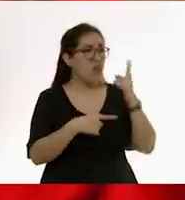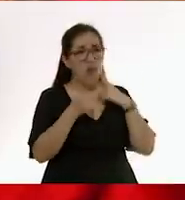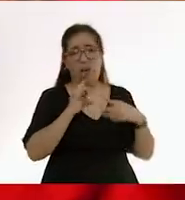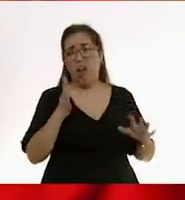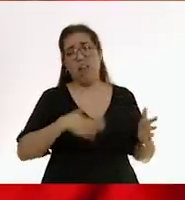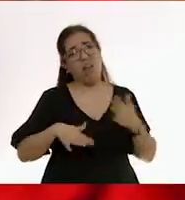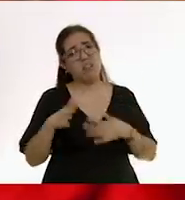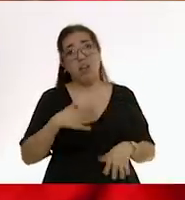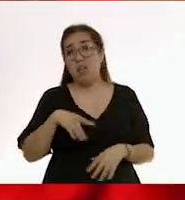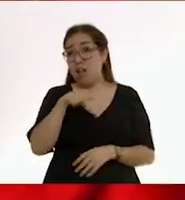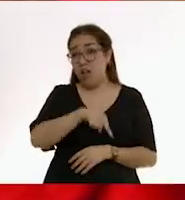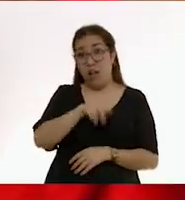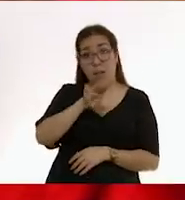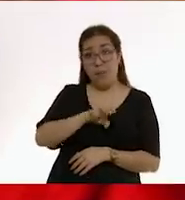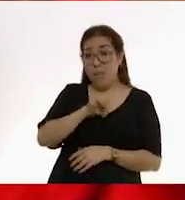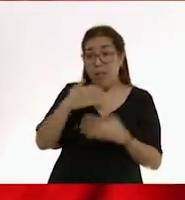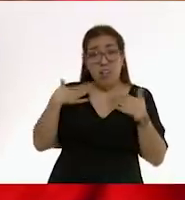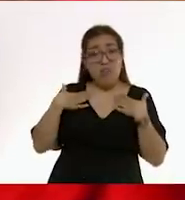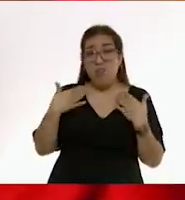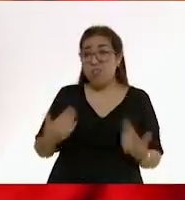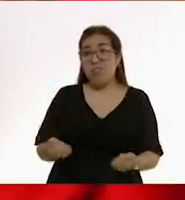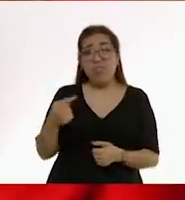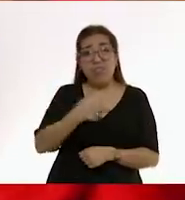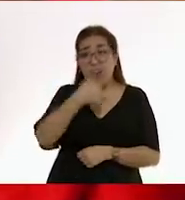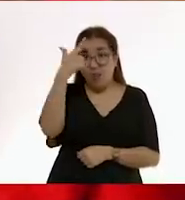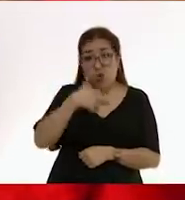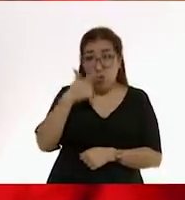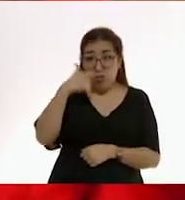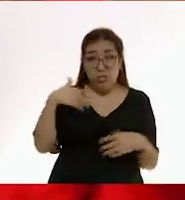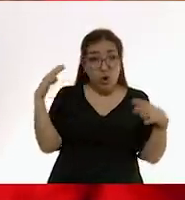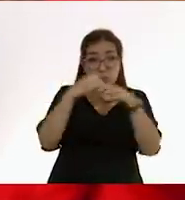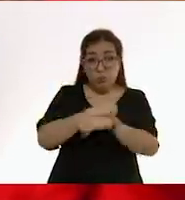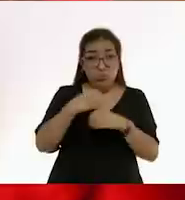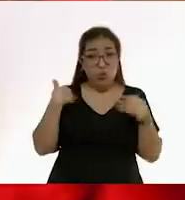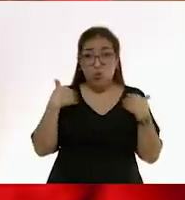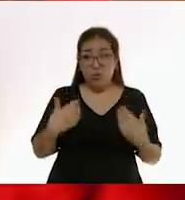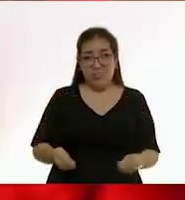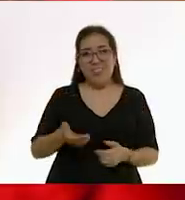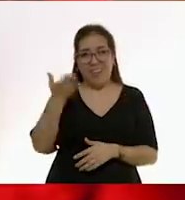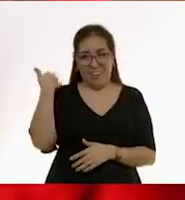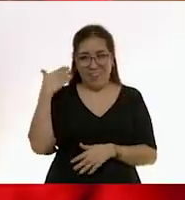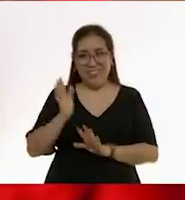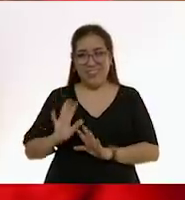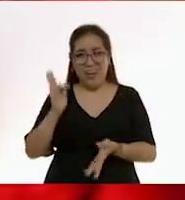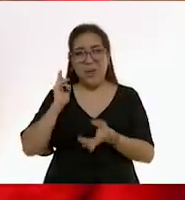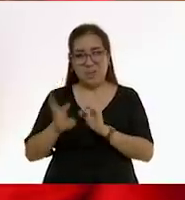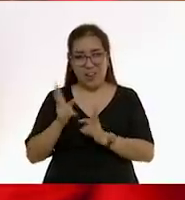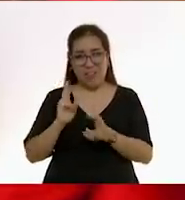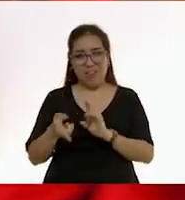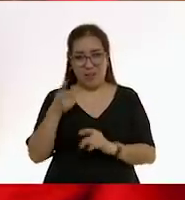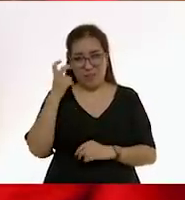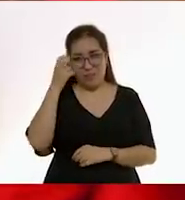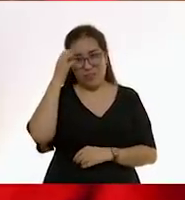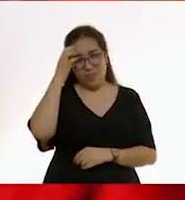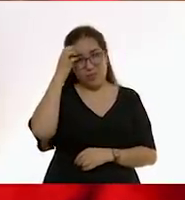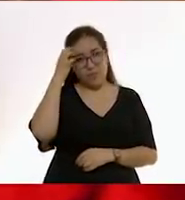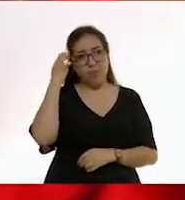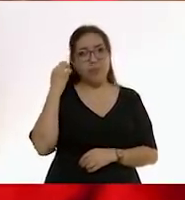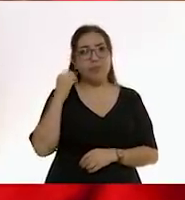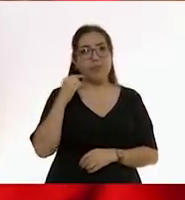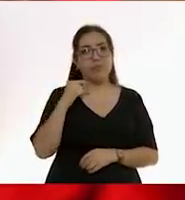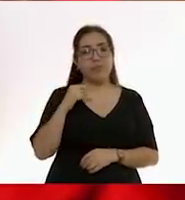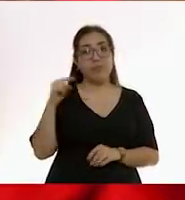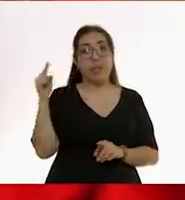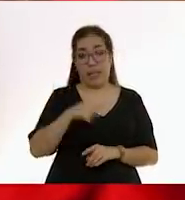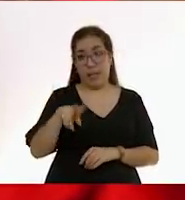el bebé no entiende que es la noche, el bebé está comunicando una necesidad, platicábamos en el primer módulo un poquito de esto, y necesita